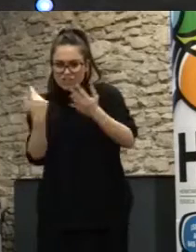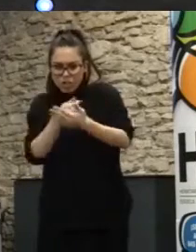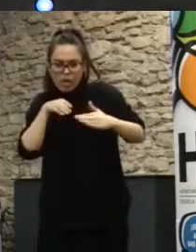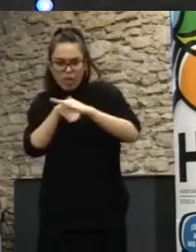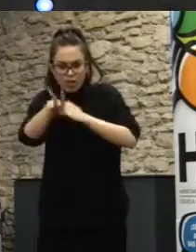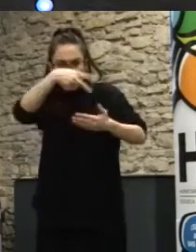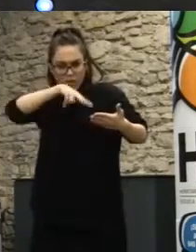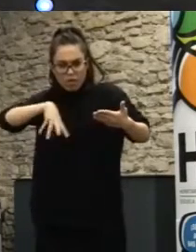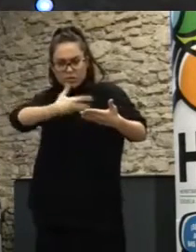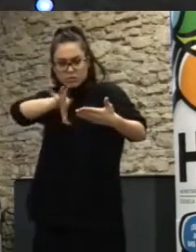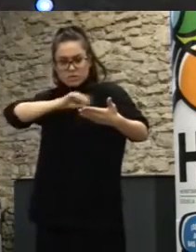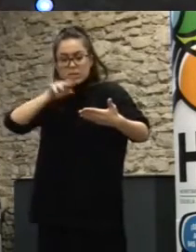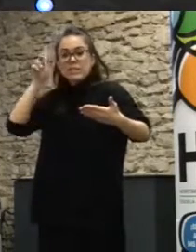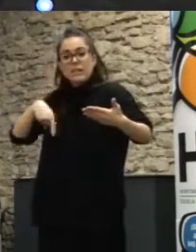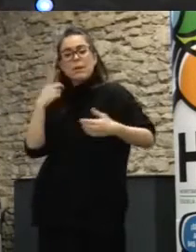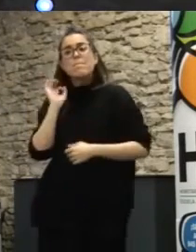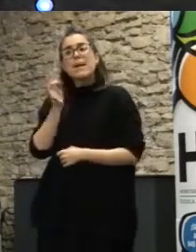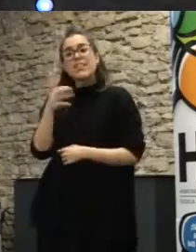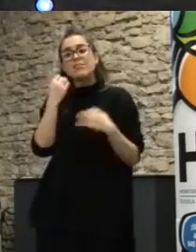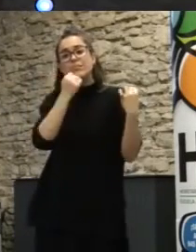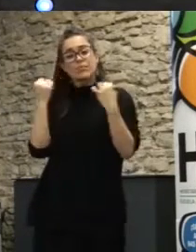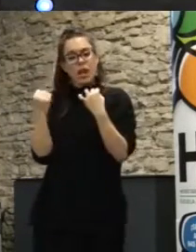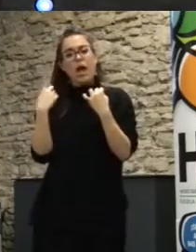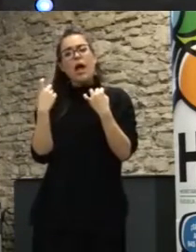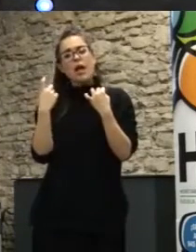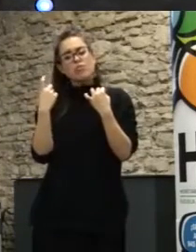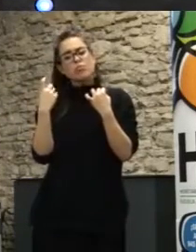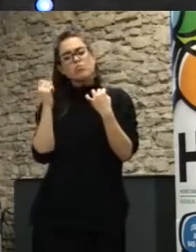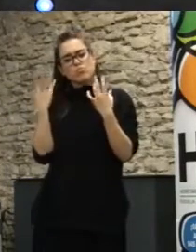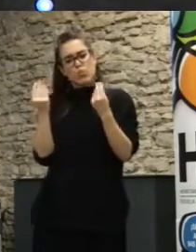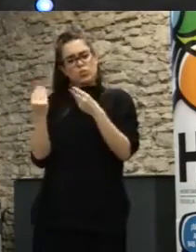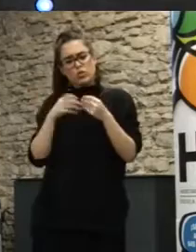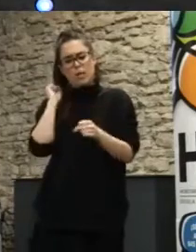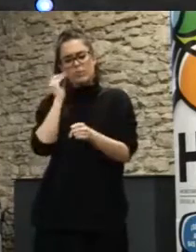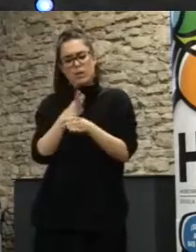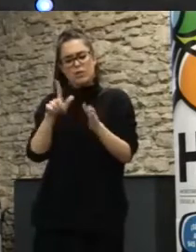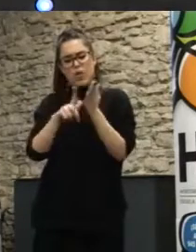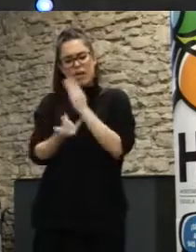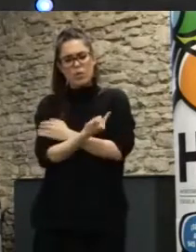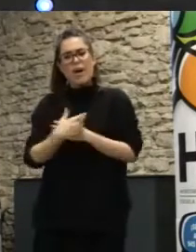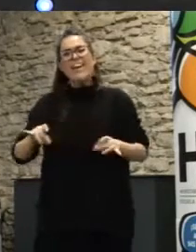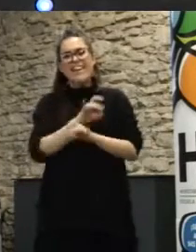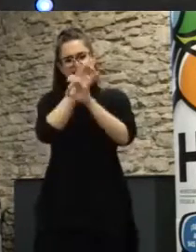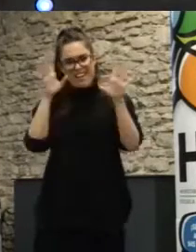que hay una tendencia en muchas administraciones por apostar por el lenguaje claro, pero todavía hay un margen de mejora enorme.